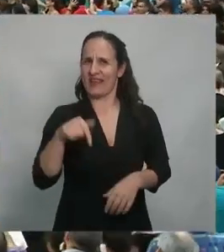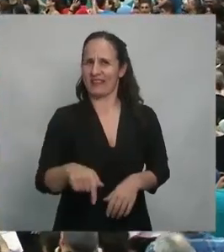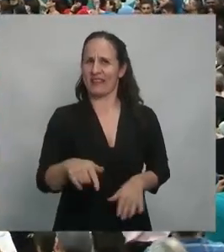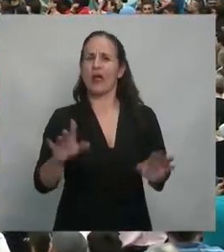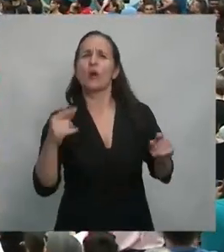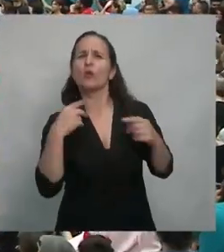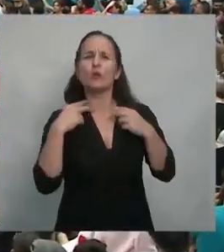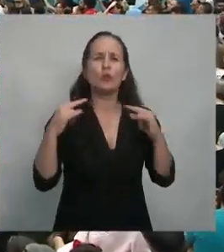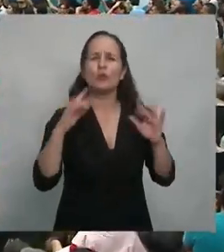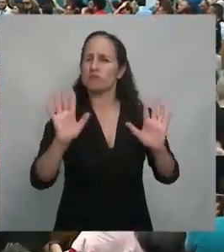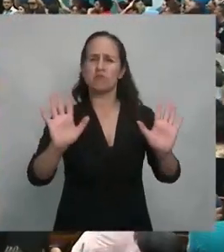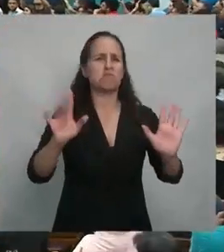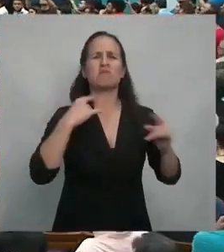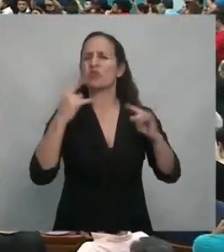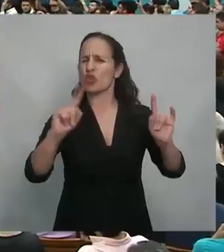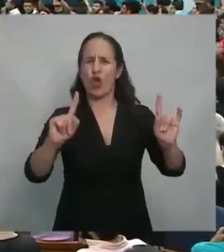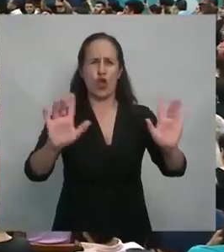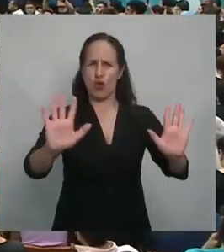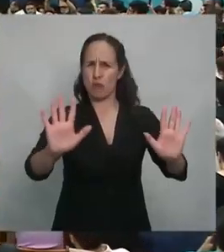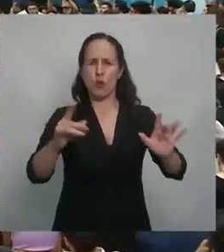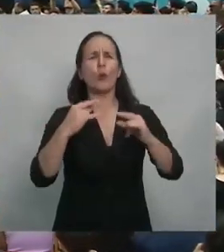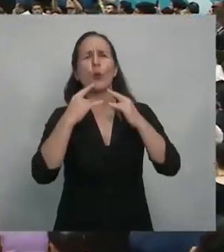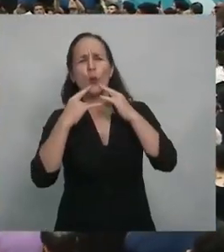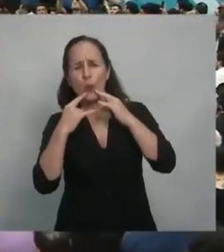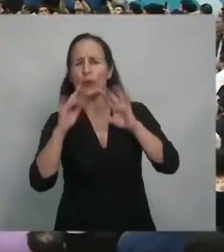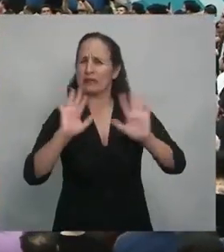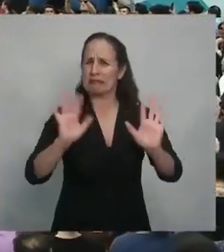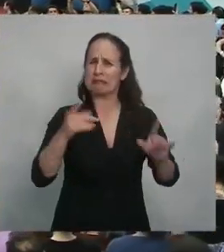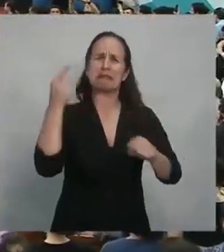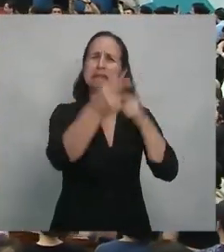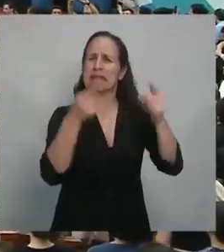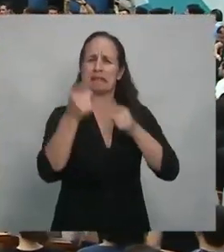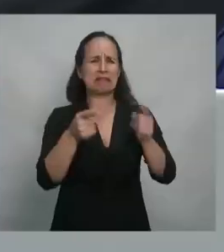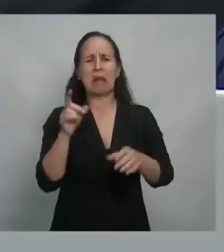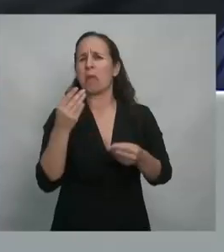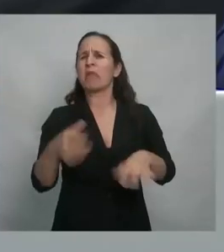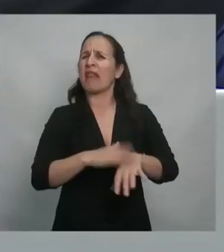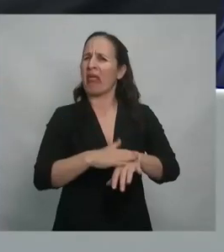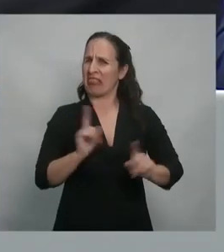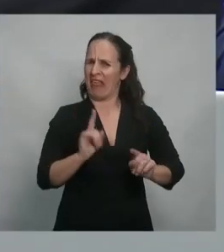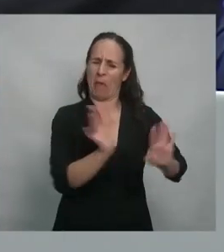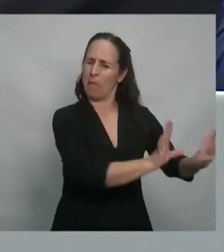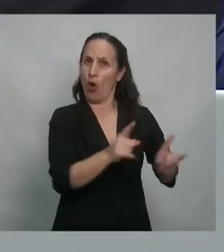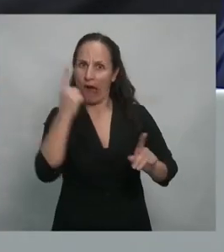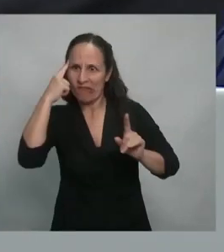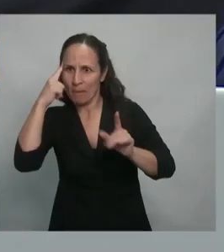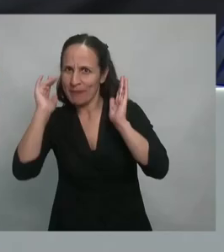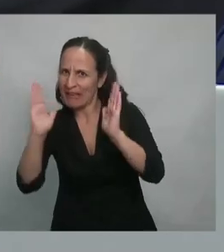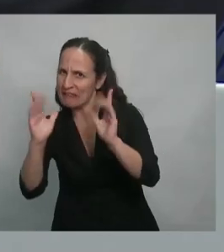no, no gritemos, ni silvemos, ni insultemos, porque perdemos tiempo para pensar otras cosas.